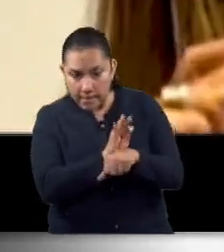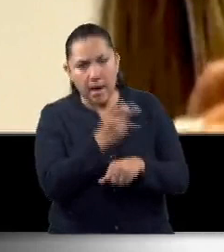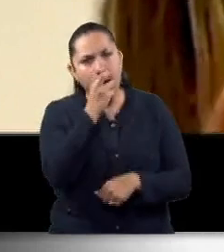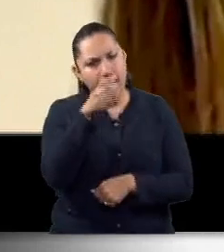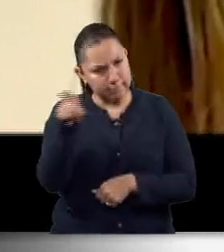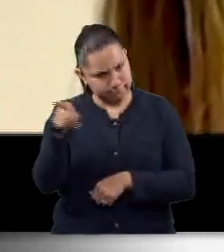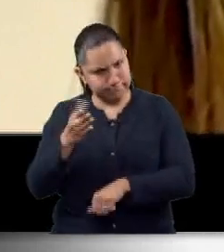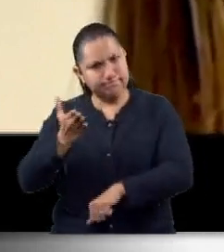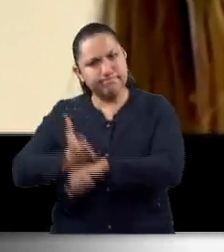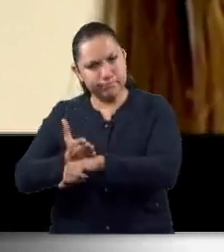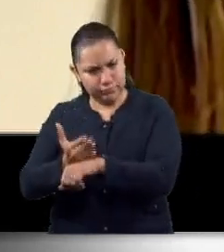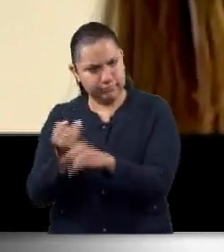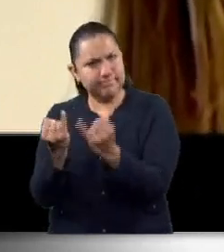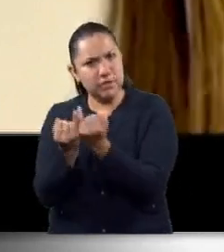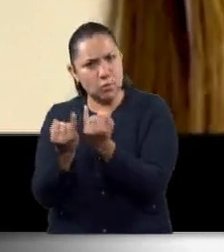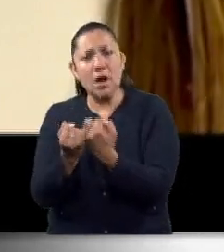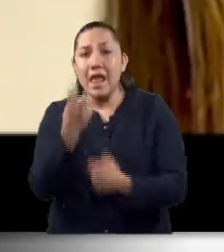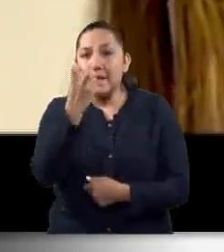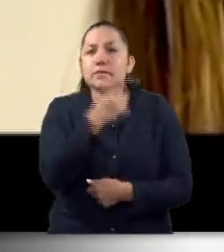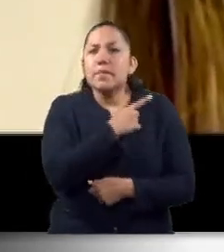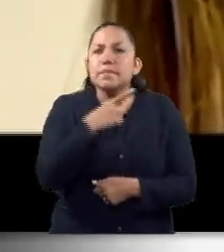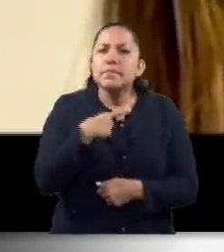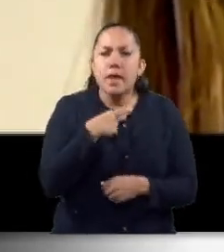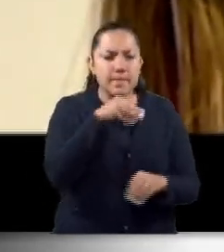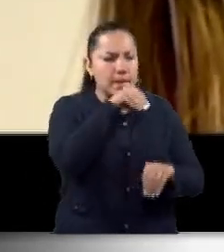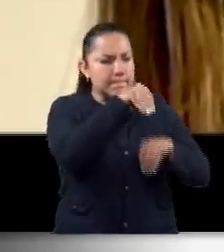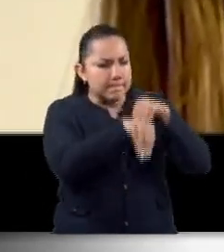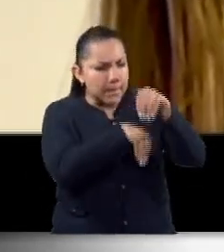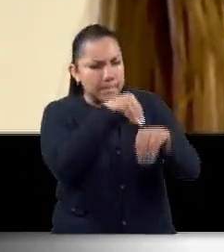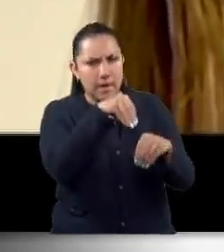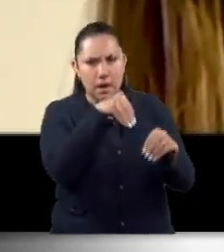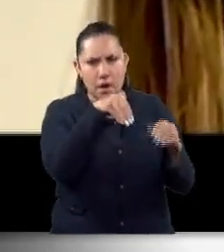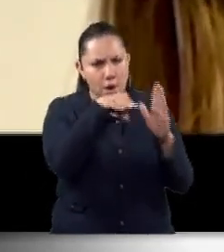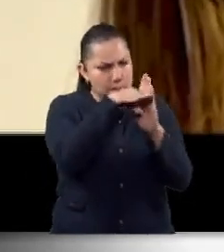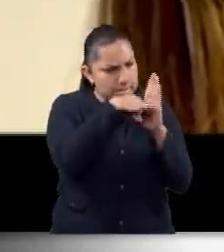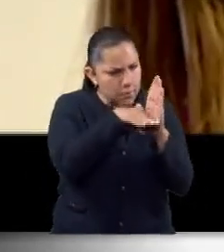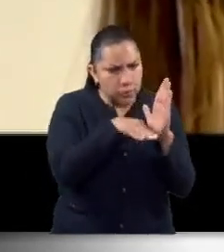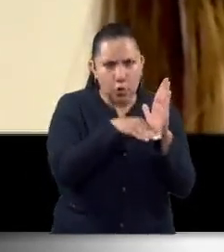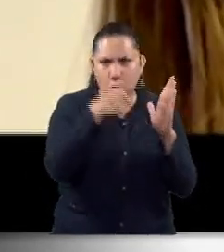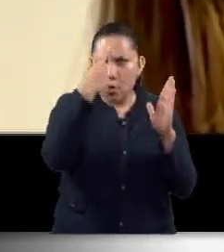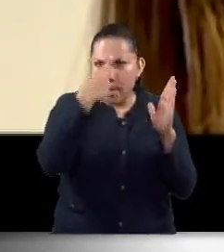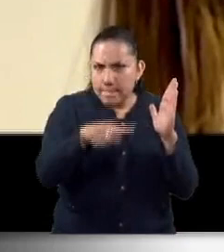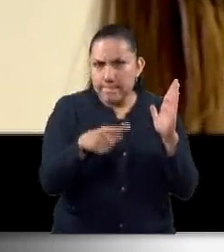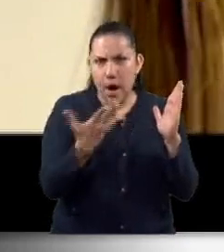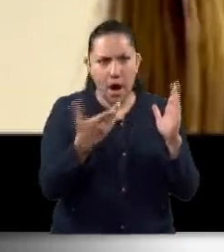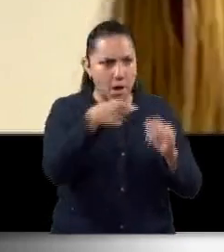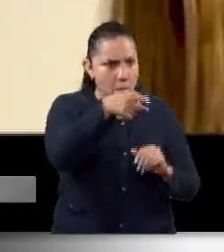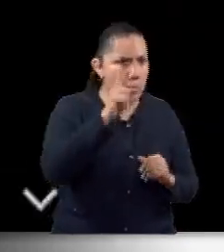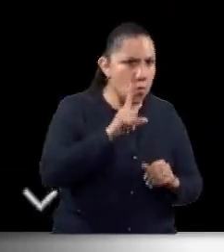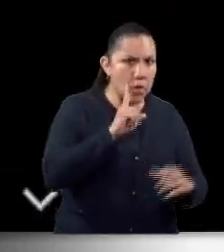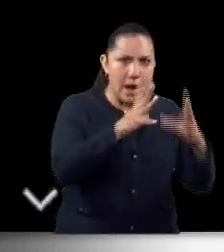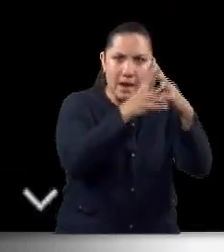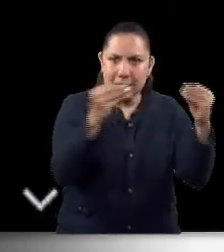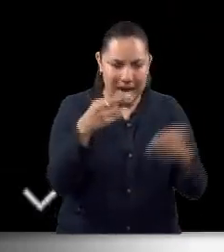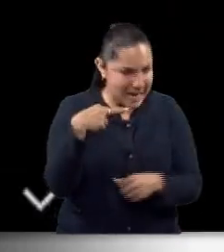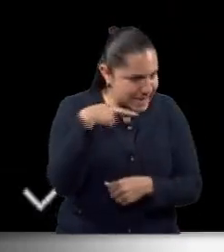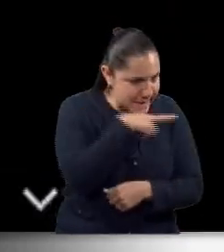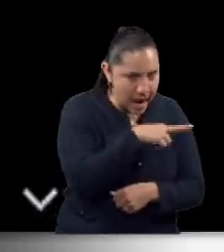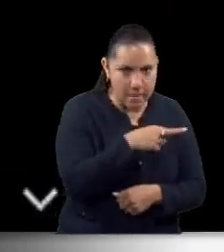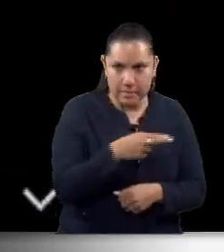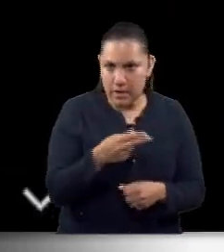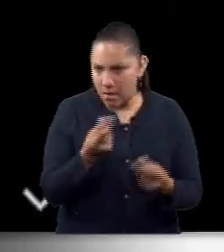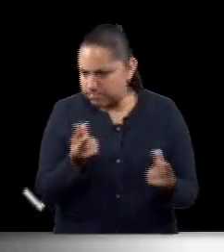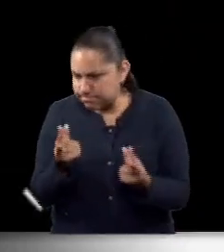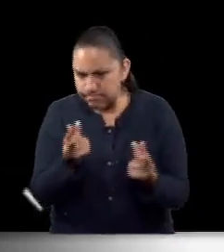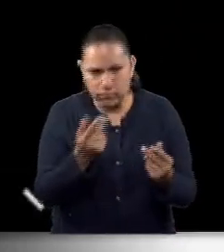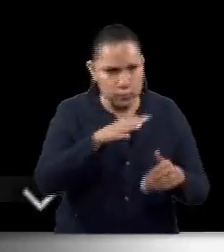un sistema de alerta y protocolos de acción inmediata para buscar y localizar a mujeres desaparecidas. Es responsabilidad por